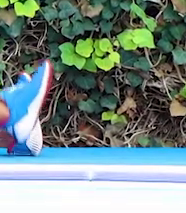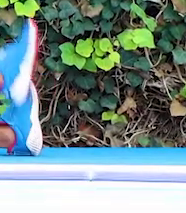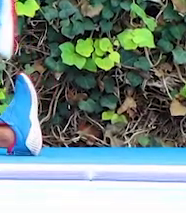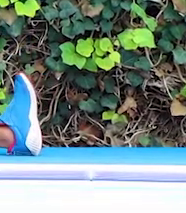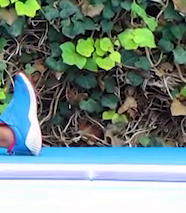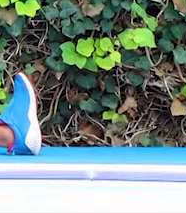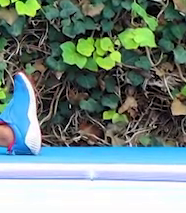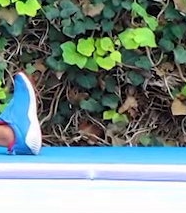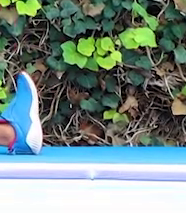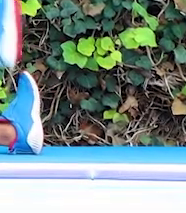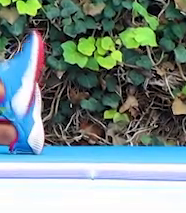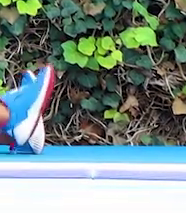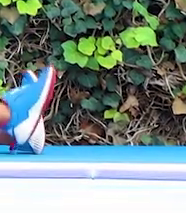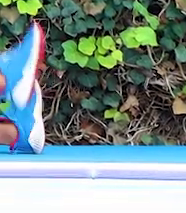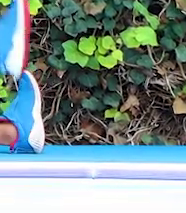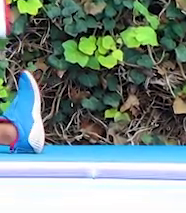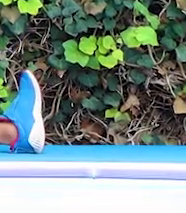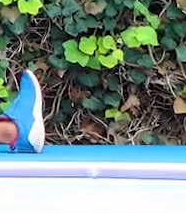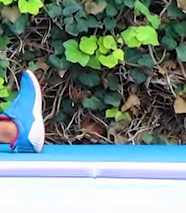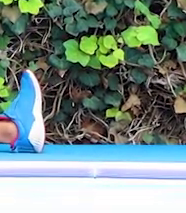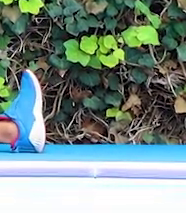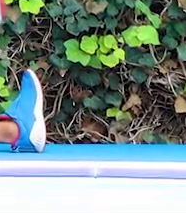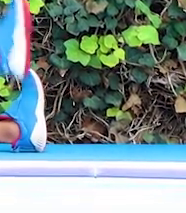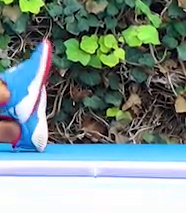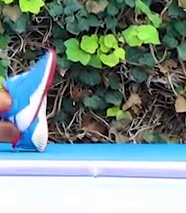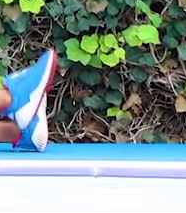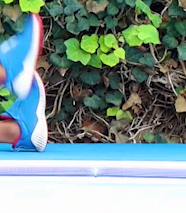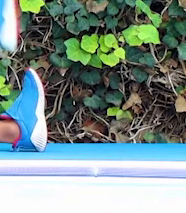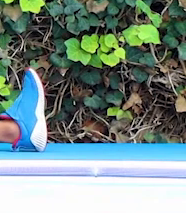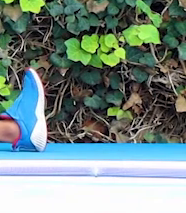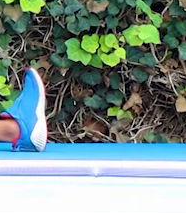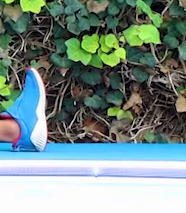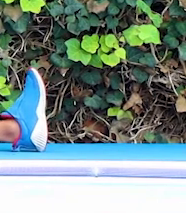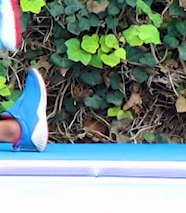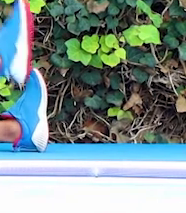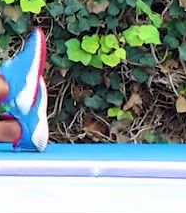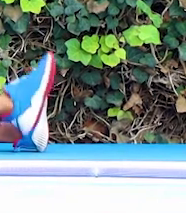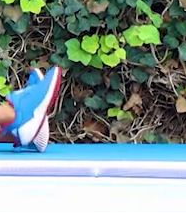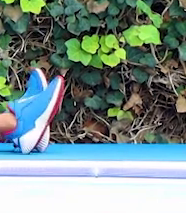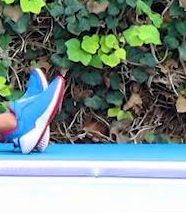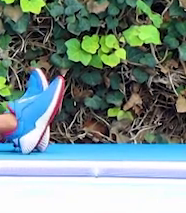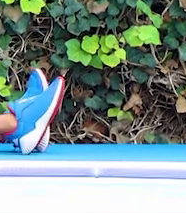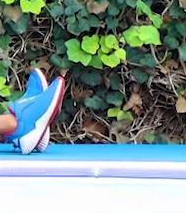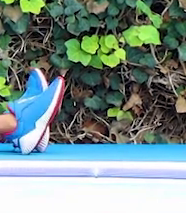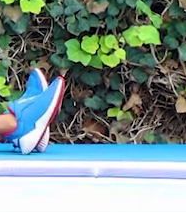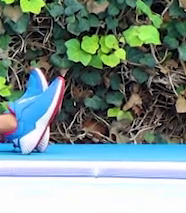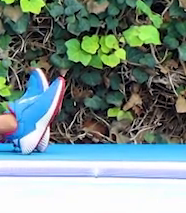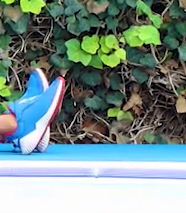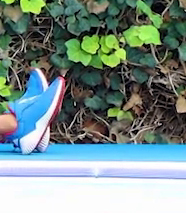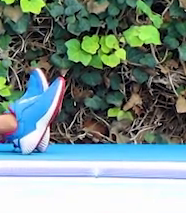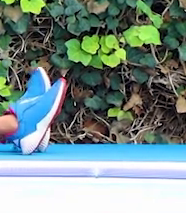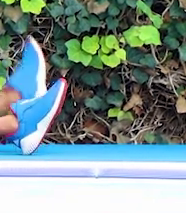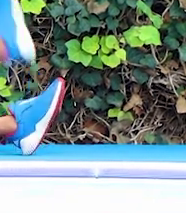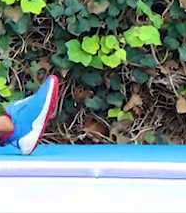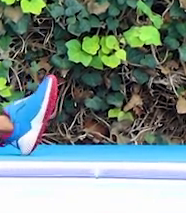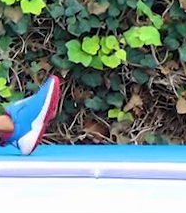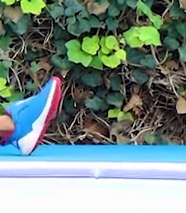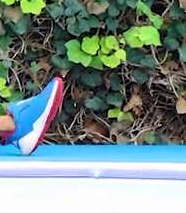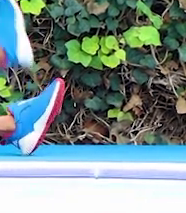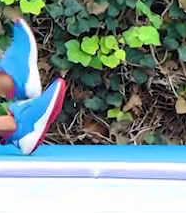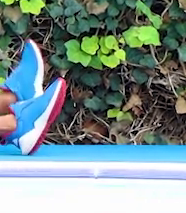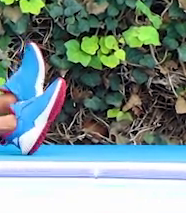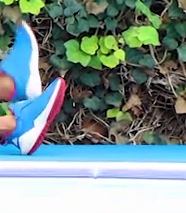veces sin tocar el suelo. Dos más. Estira muy bien. Exacto. Cambiamos. Pie izquierdo.